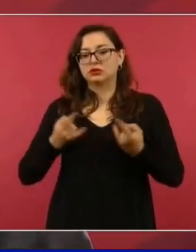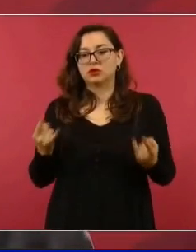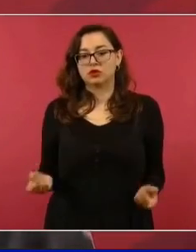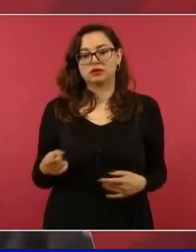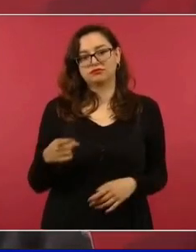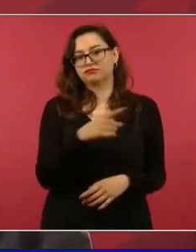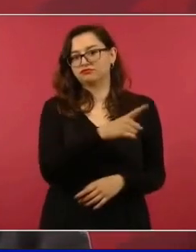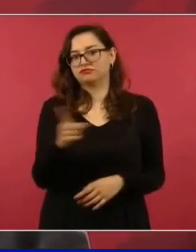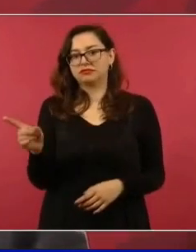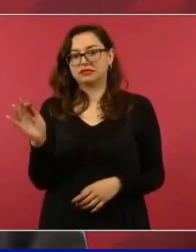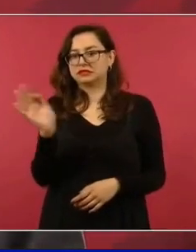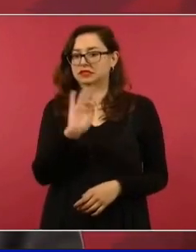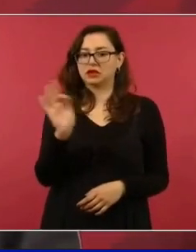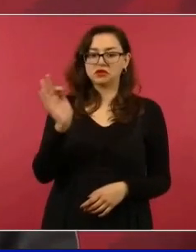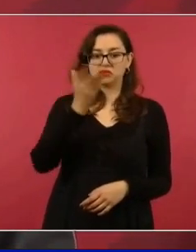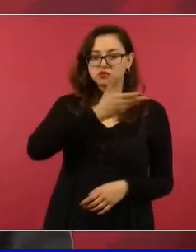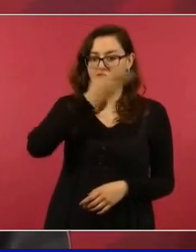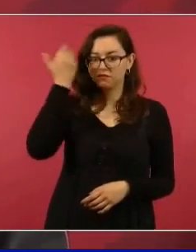llovió.